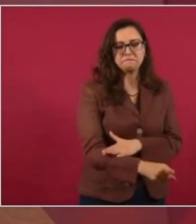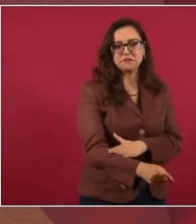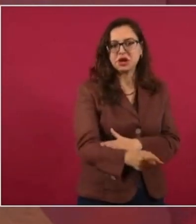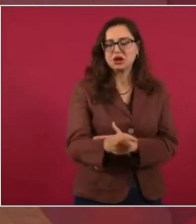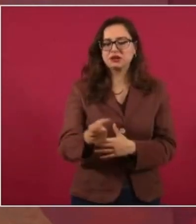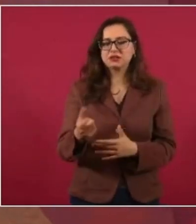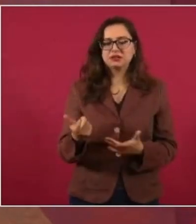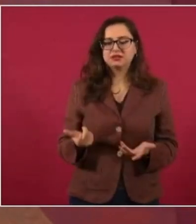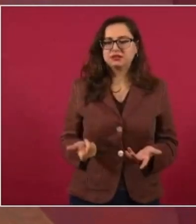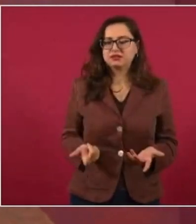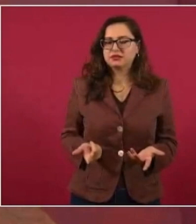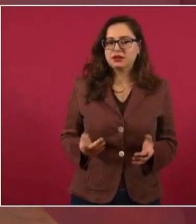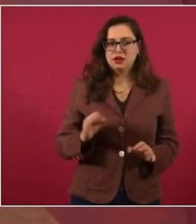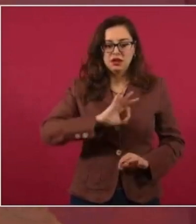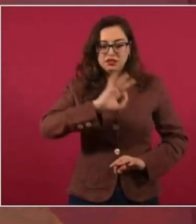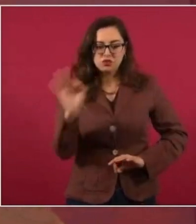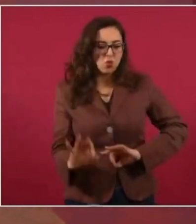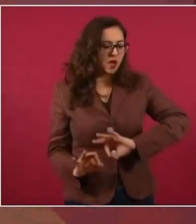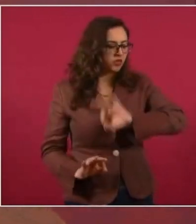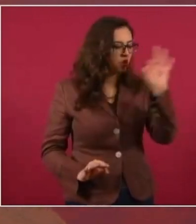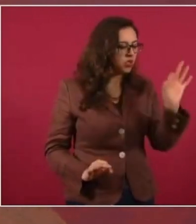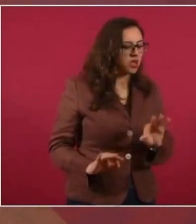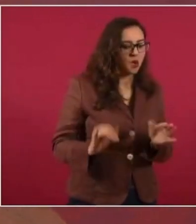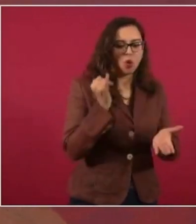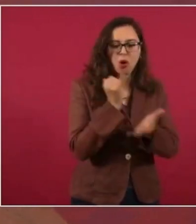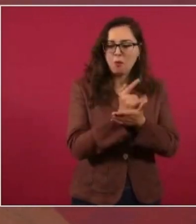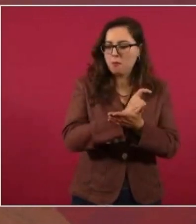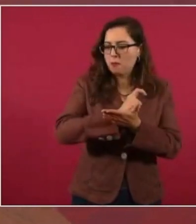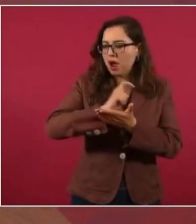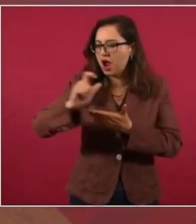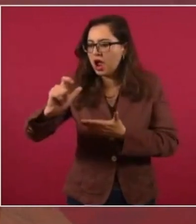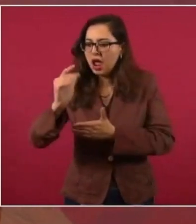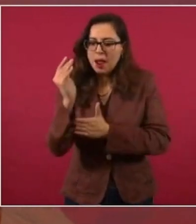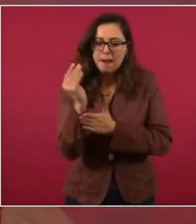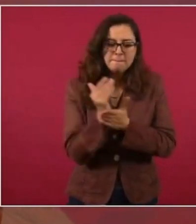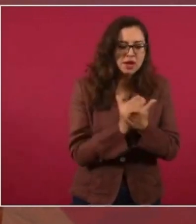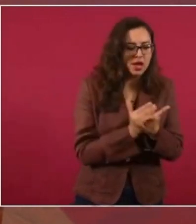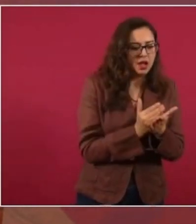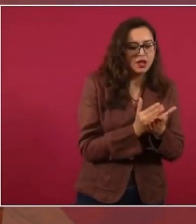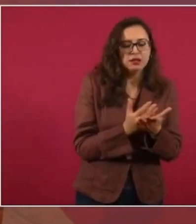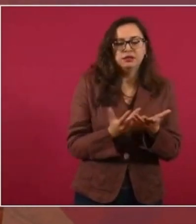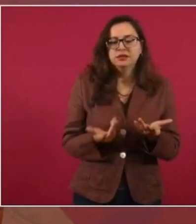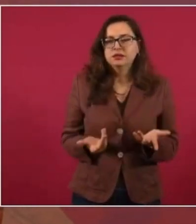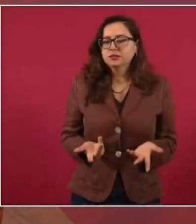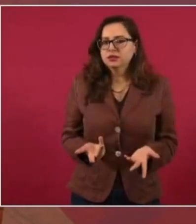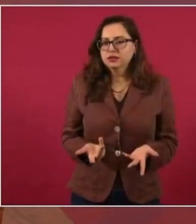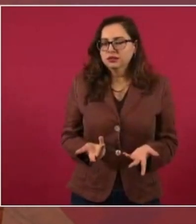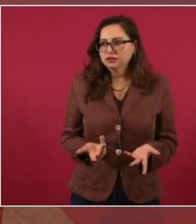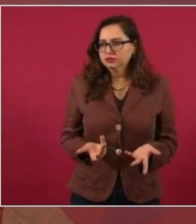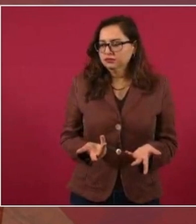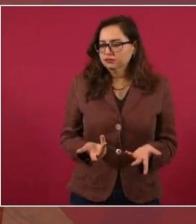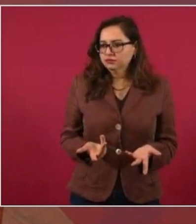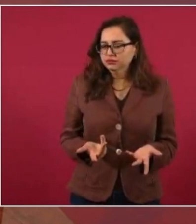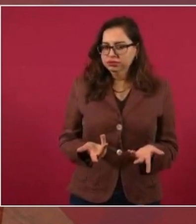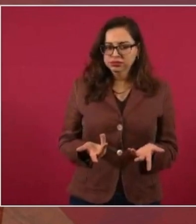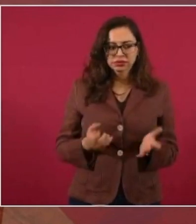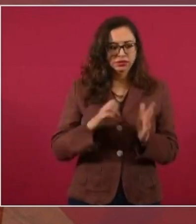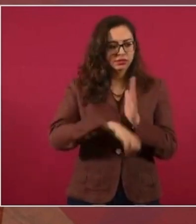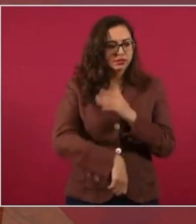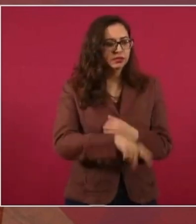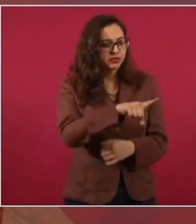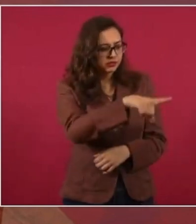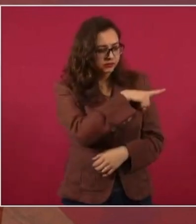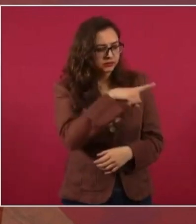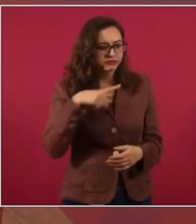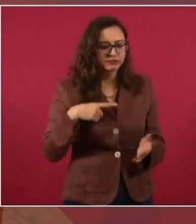a la hacienda pública, tienes que pagar 100 millones,